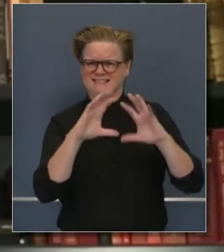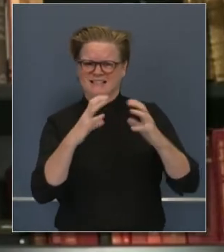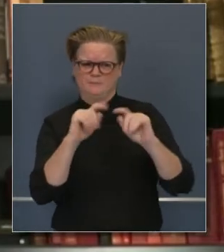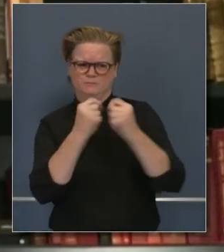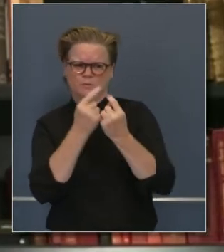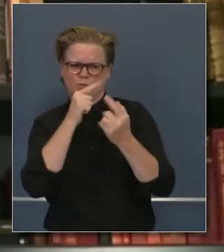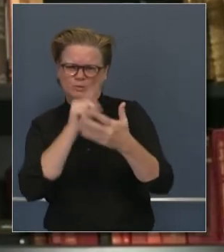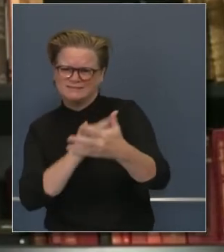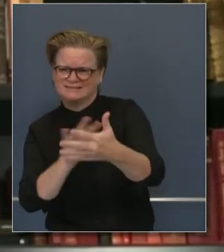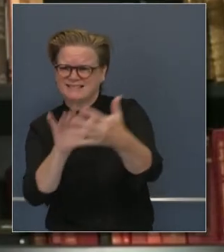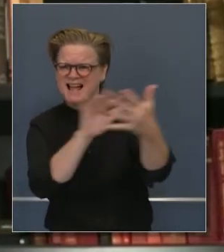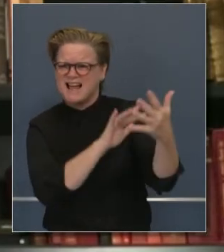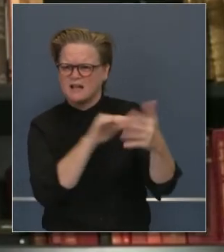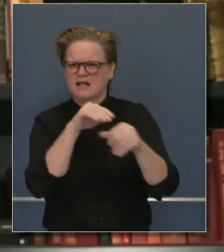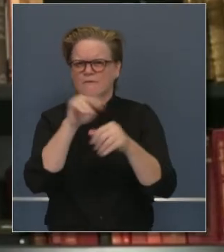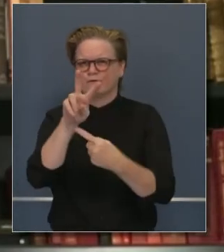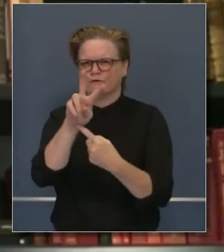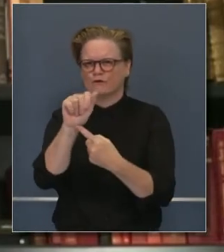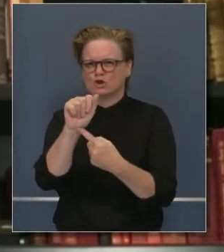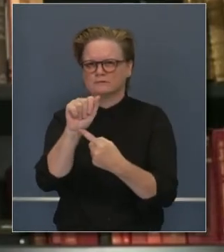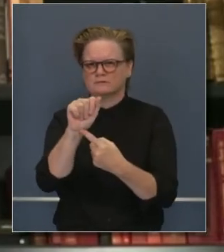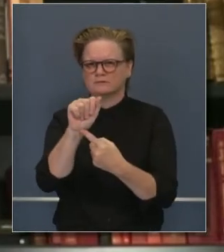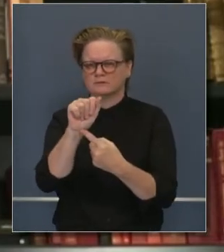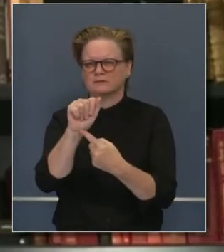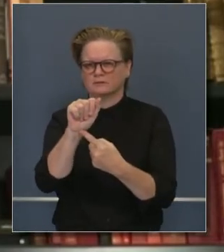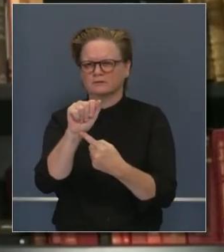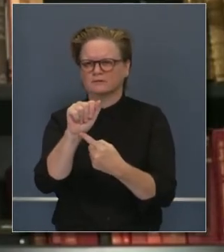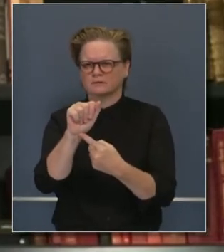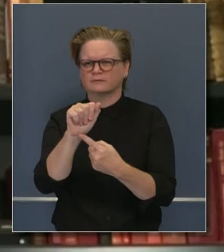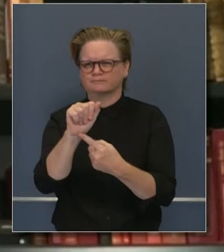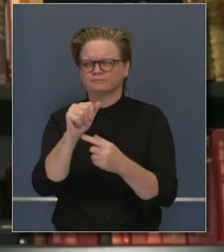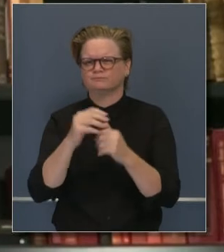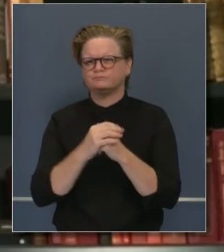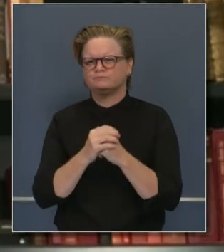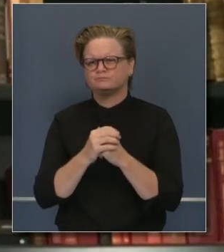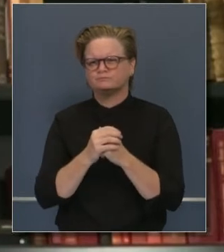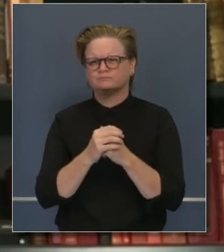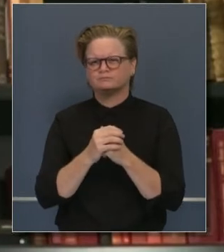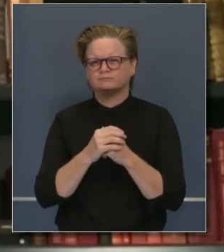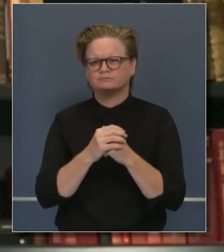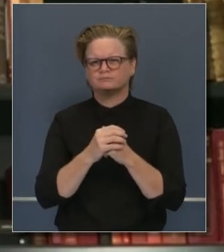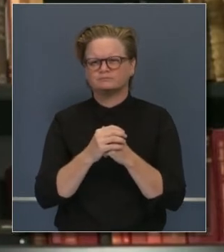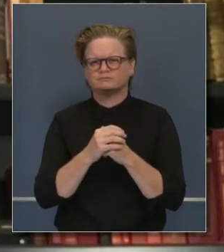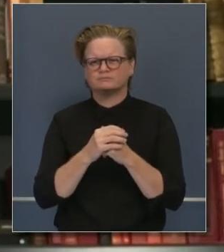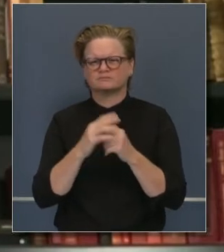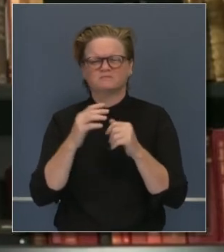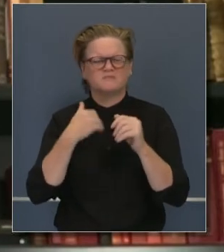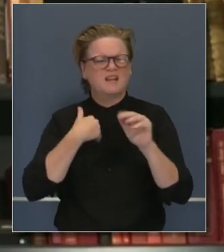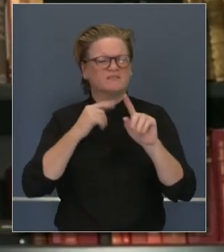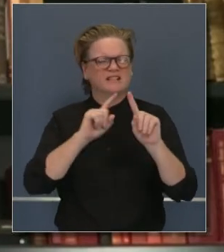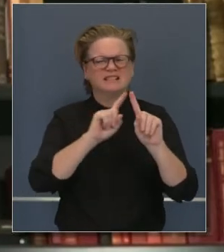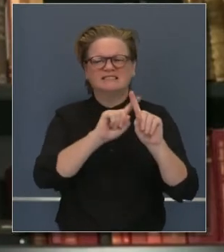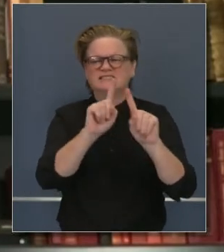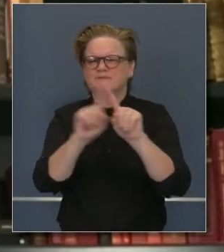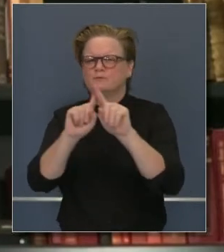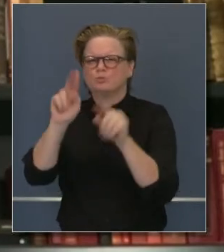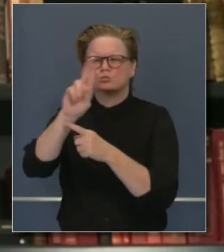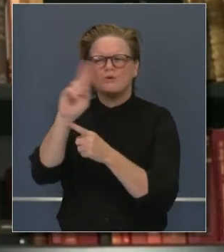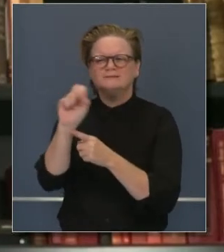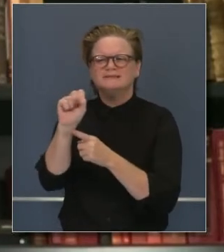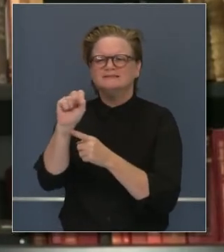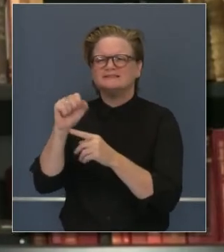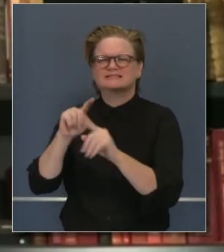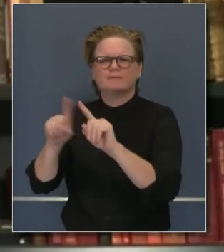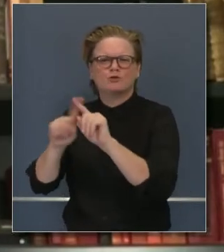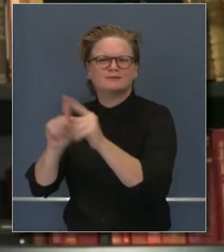que ha revisado el trabajo que se hizo en Virginia sobre el consumo de alcohol en Massachusetts. Otras partes del país que tienen versiones